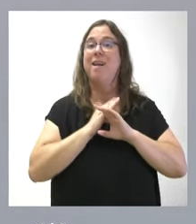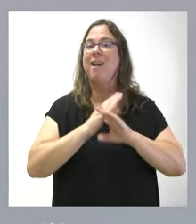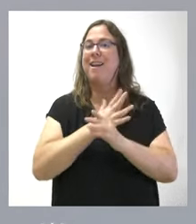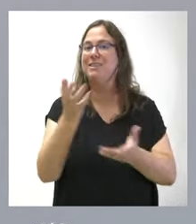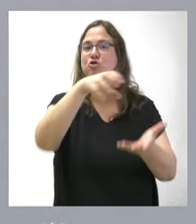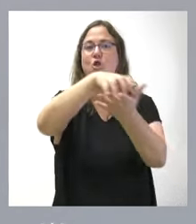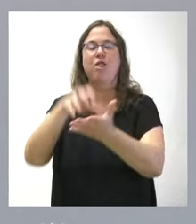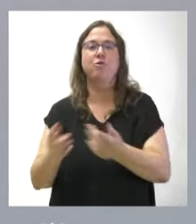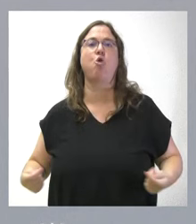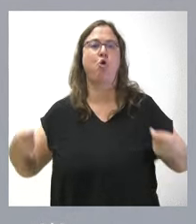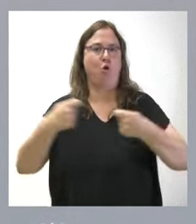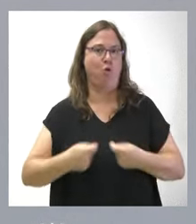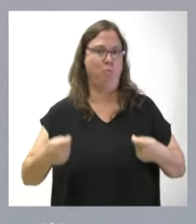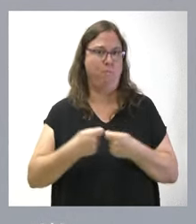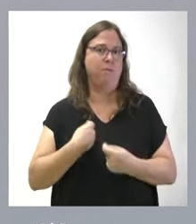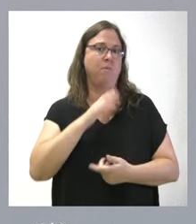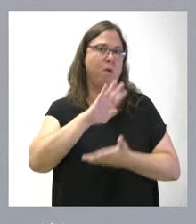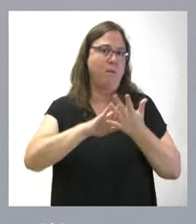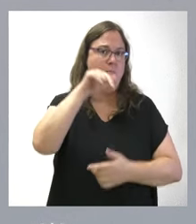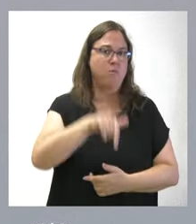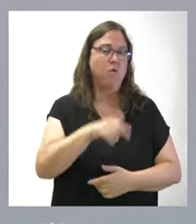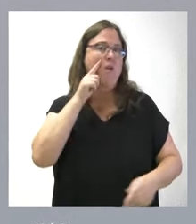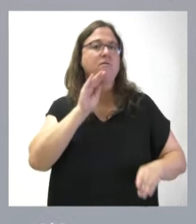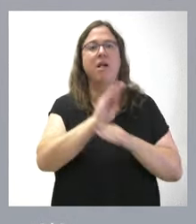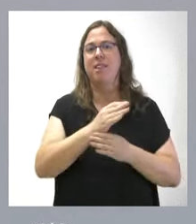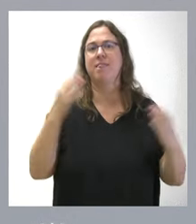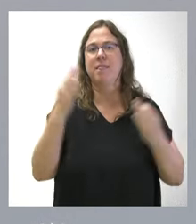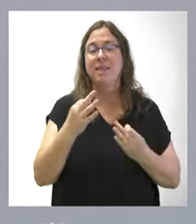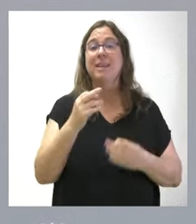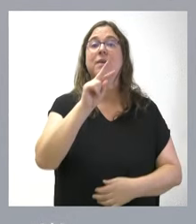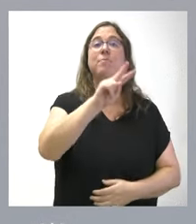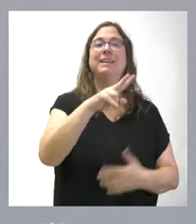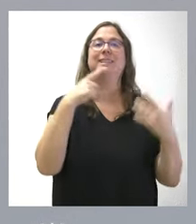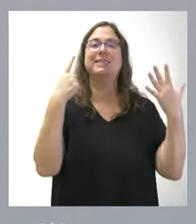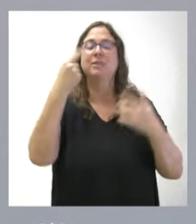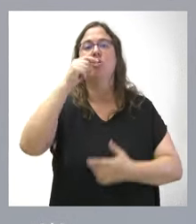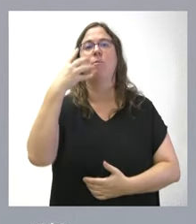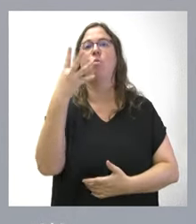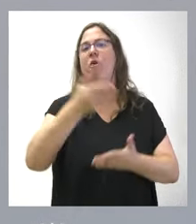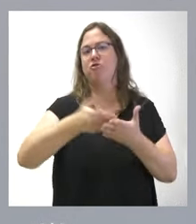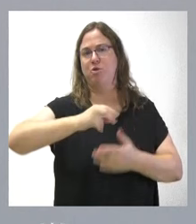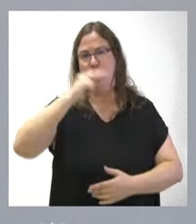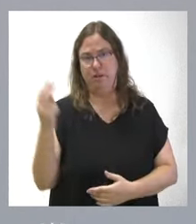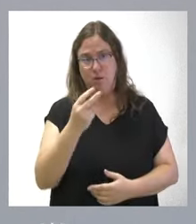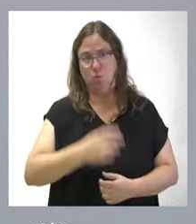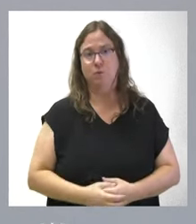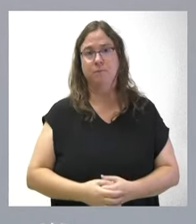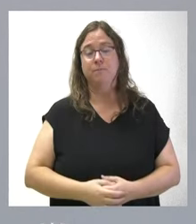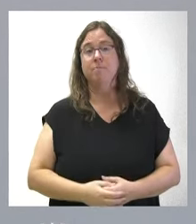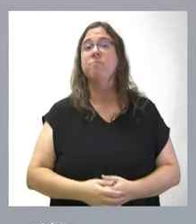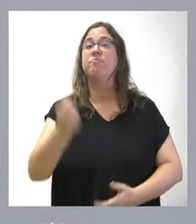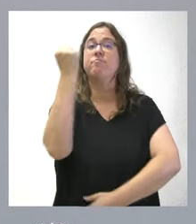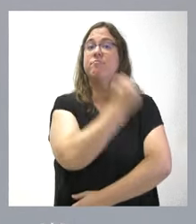centros conveniados, que es de lo que hablamos hoy, con una financiación de 26,4 millones de euros. Se han